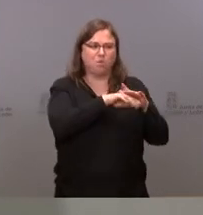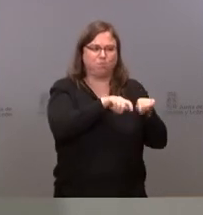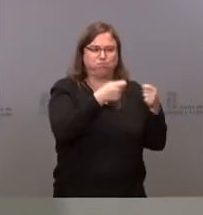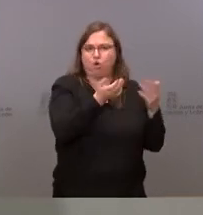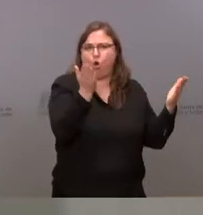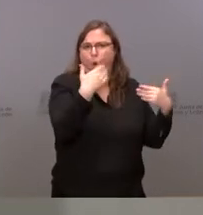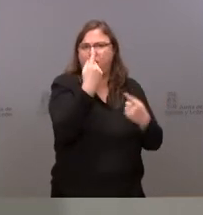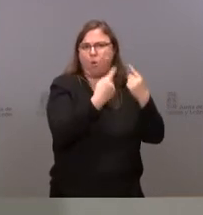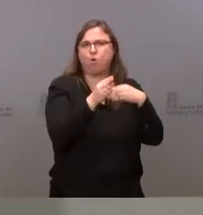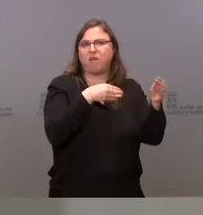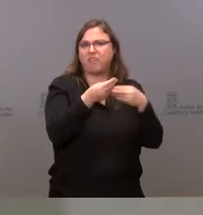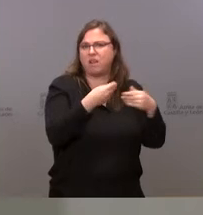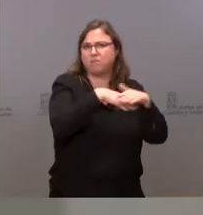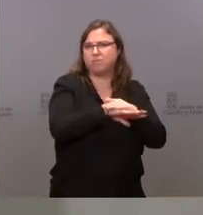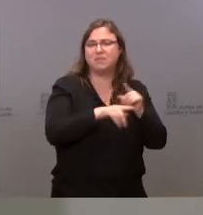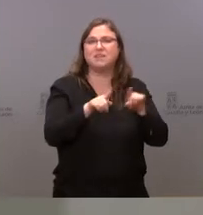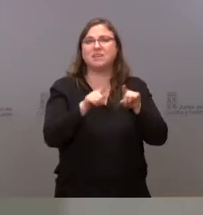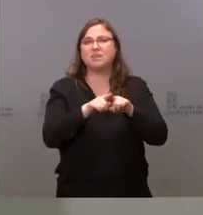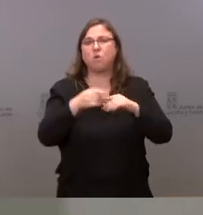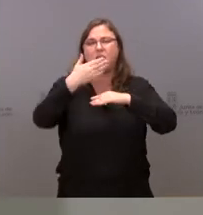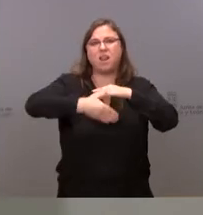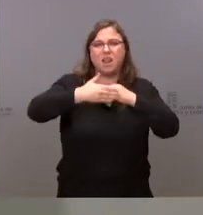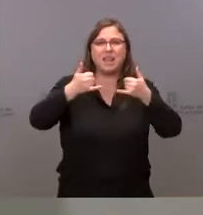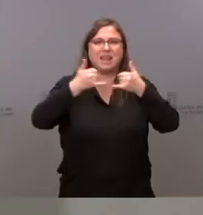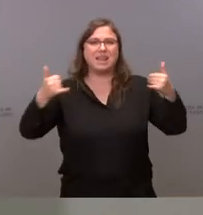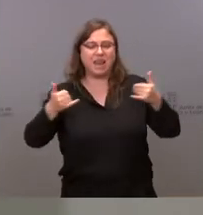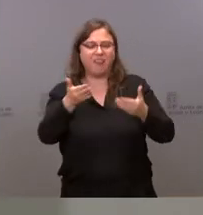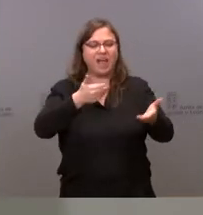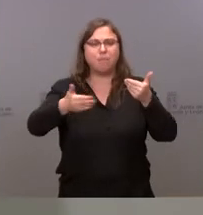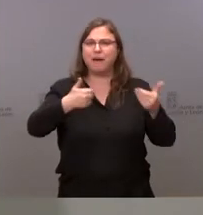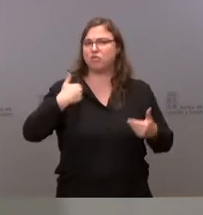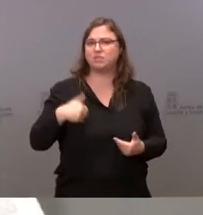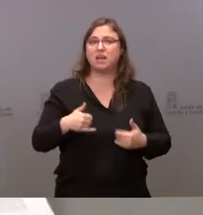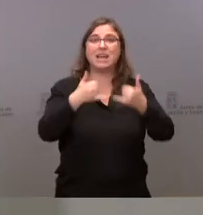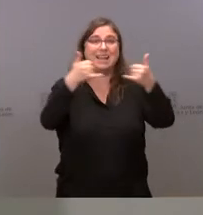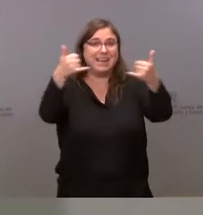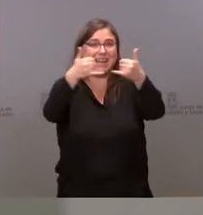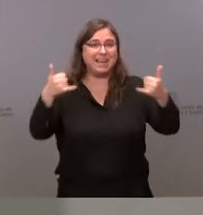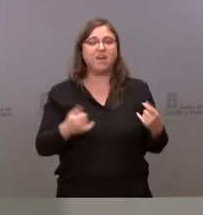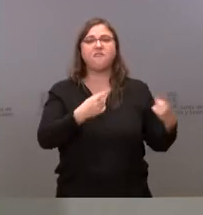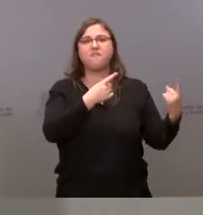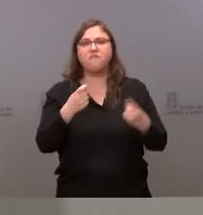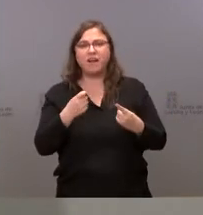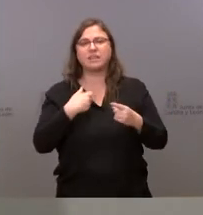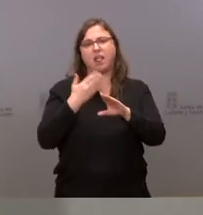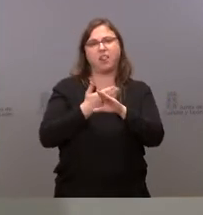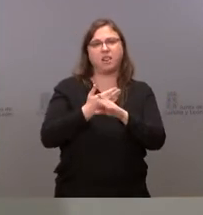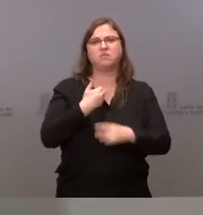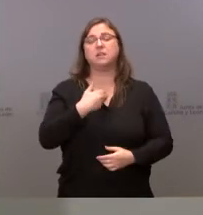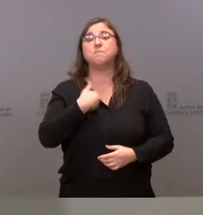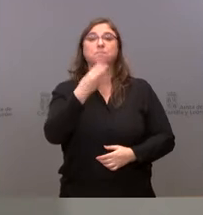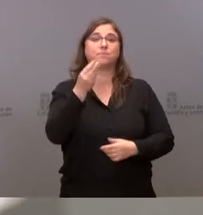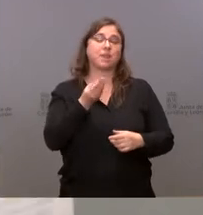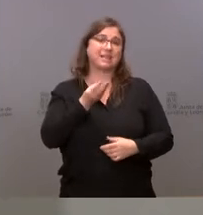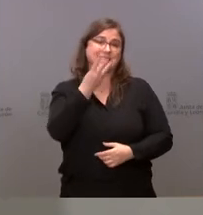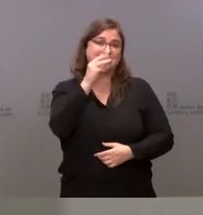aprovisionamientos. La línea de decapado está ya en marcha y el resto de líneas está en una fase ya muy avanzada. 30.000 euros al